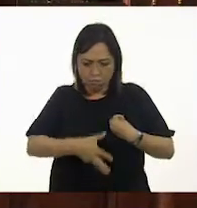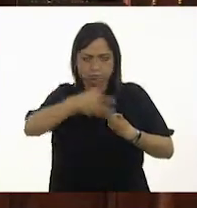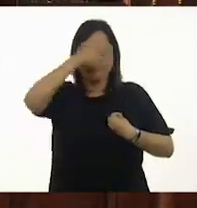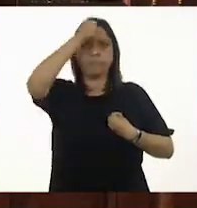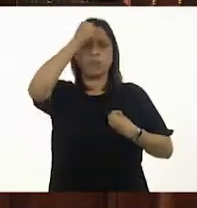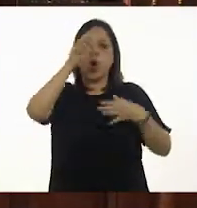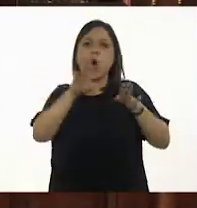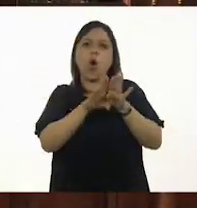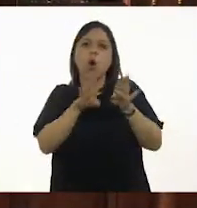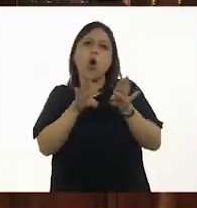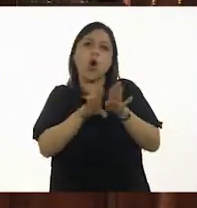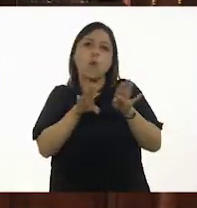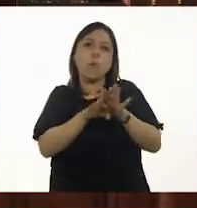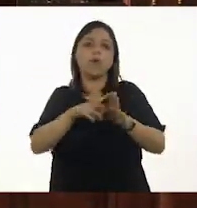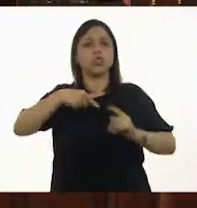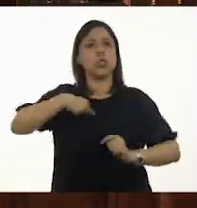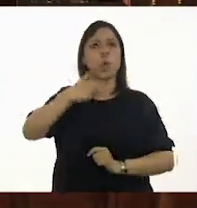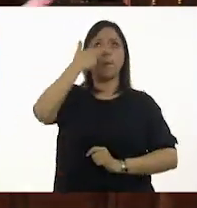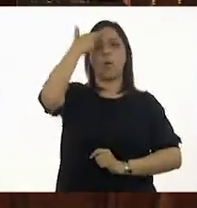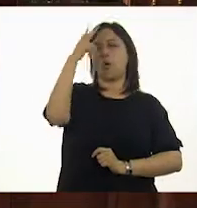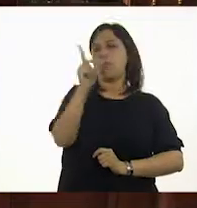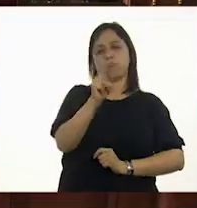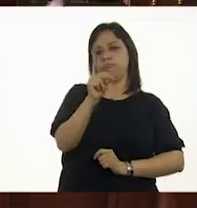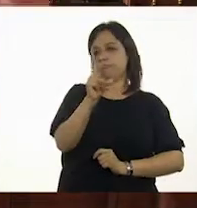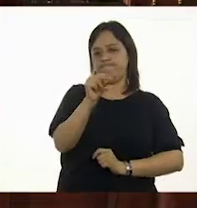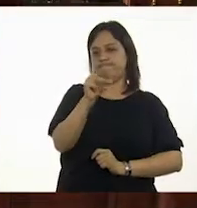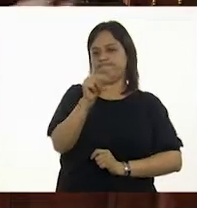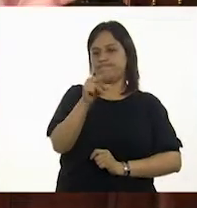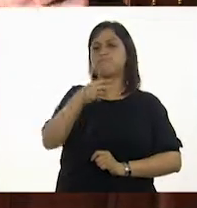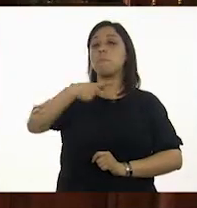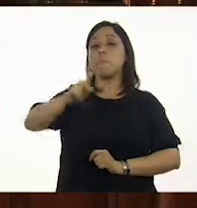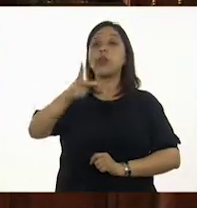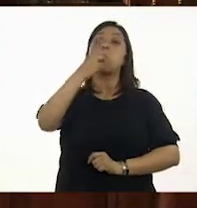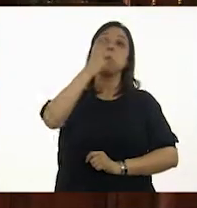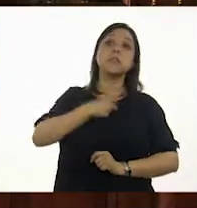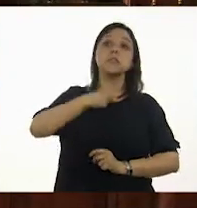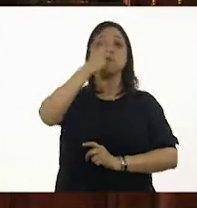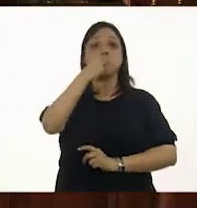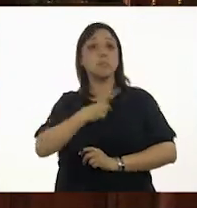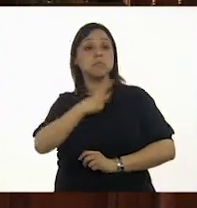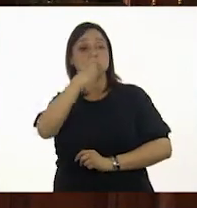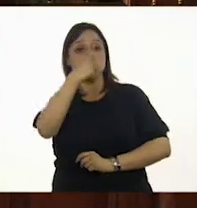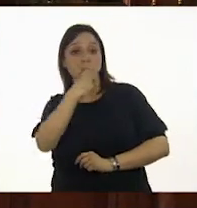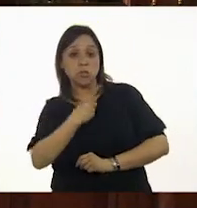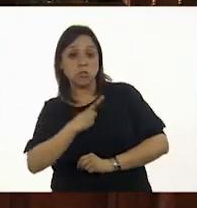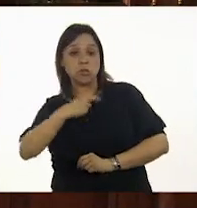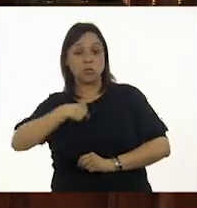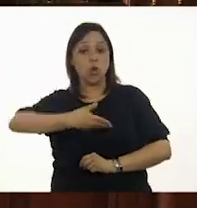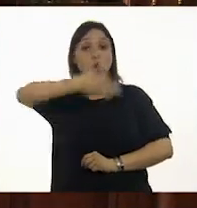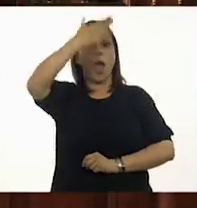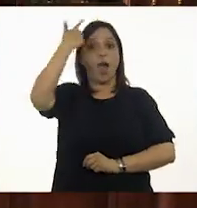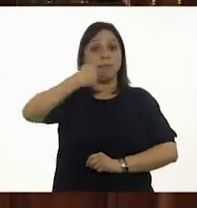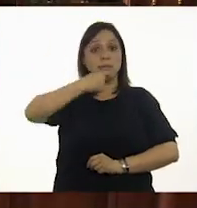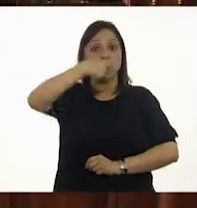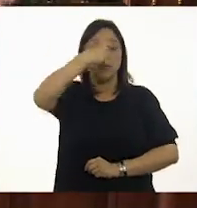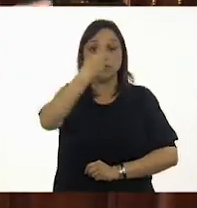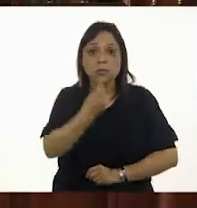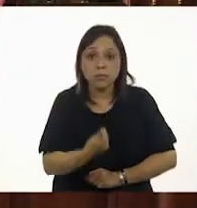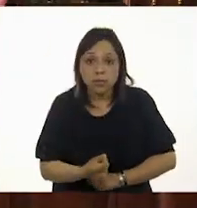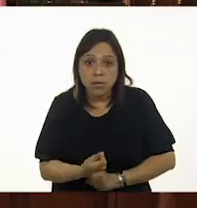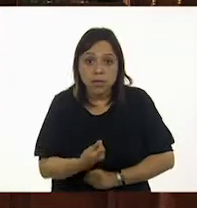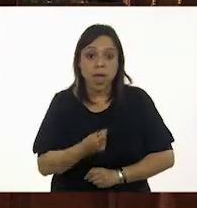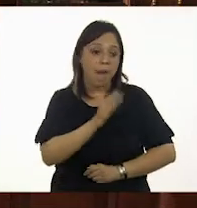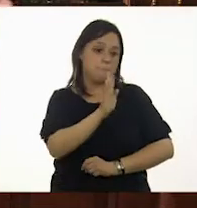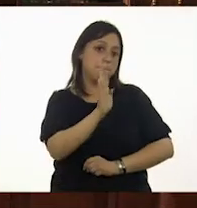en cuando, bueno, yo no me acuerdo, pero vaya, me han contado que cuando yo era niña, por ejemplo, pues los